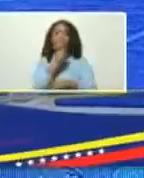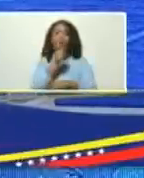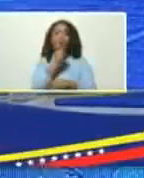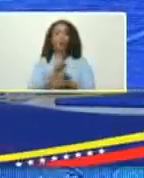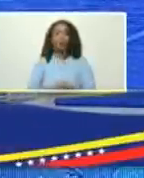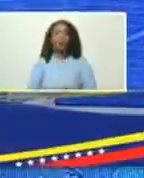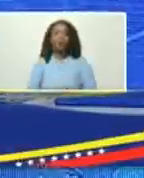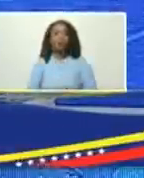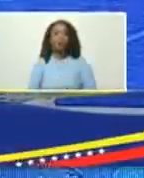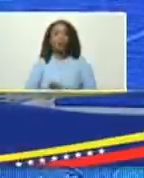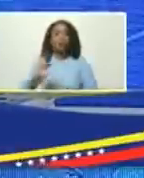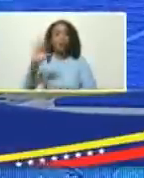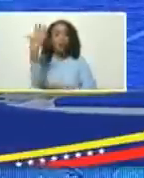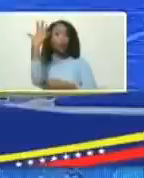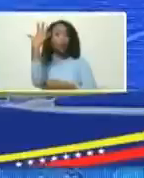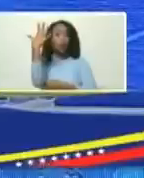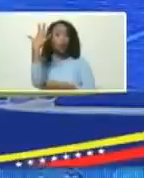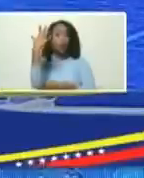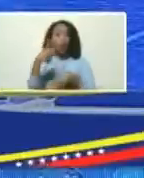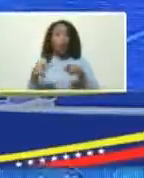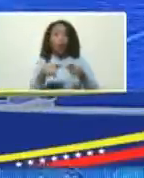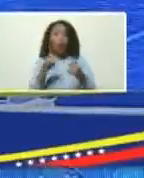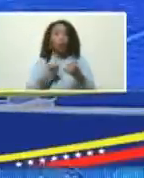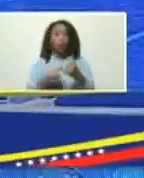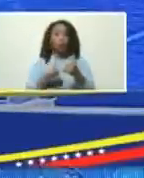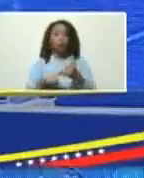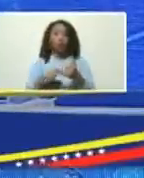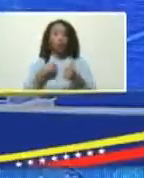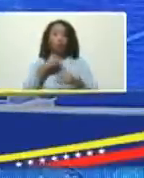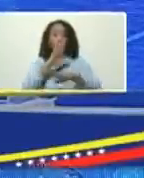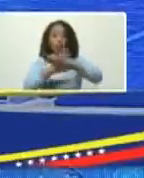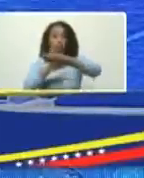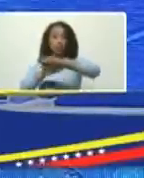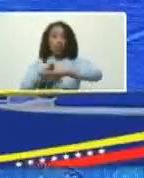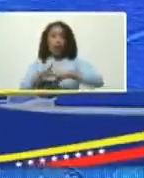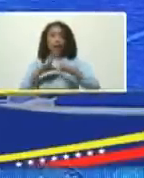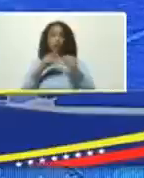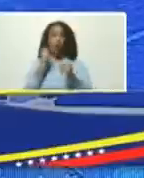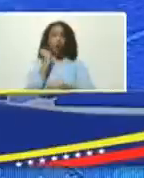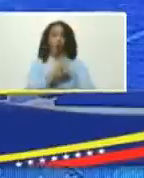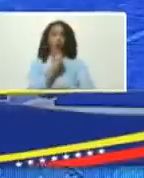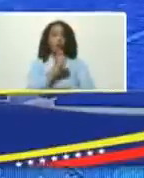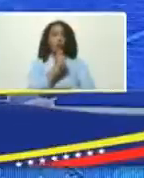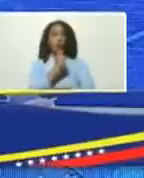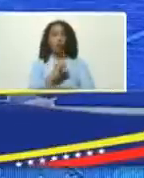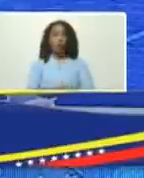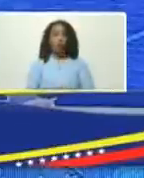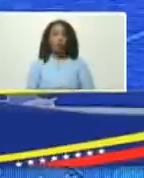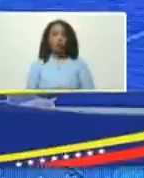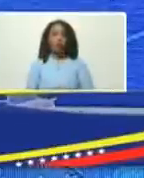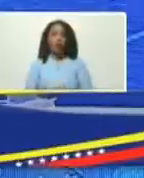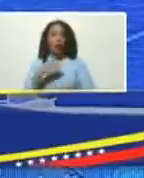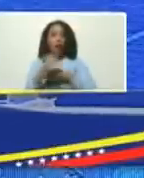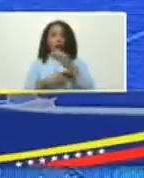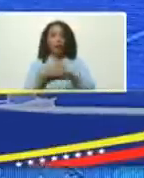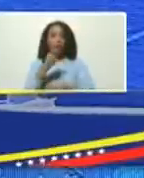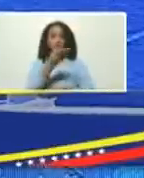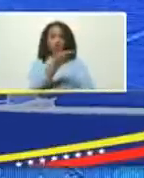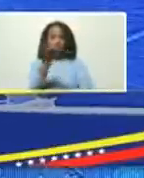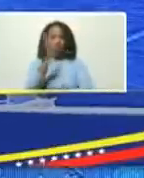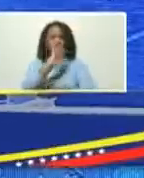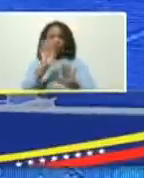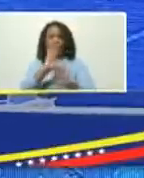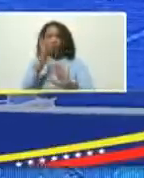y en quinto lugar así se lo anuncio a todos los inversionistas dado que ustedes conocen